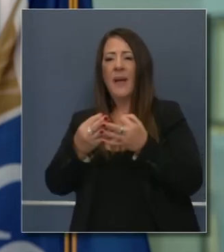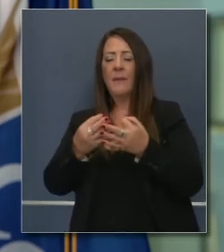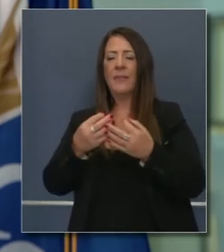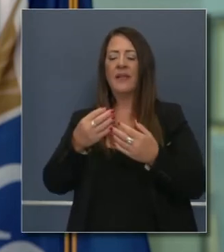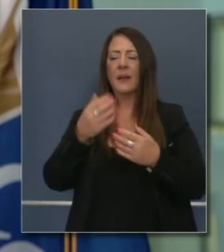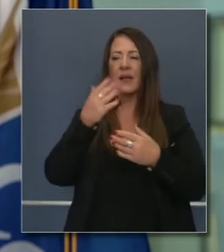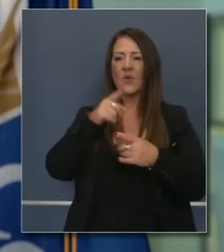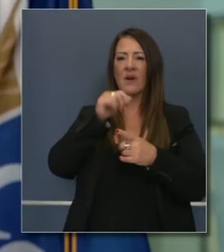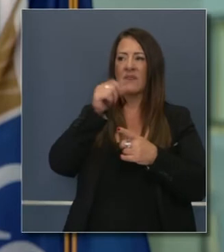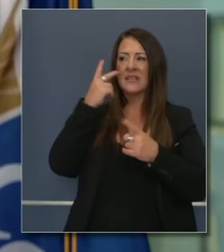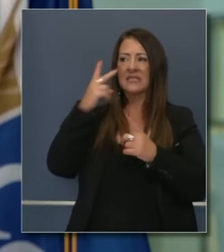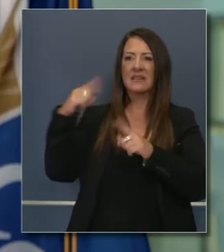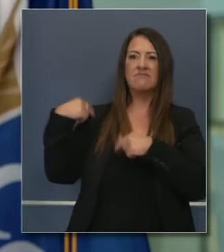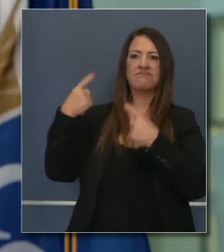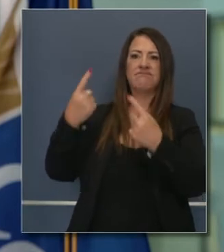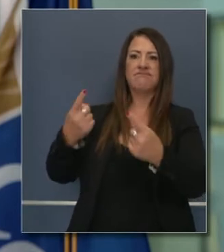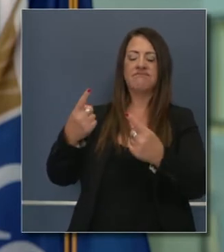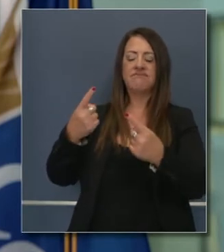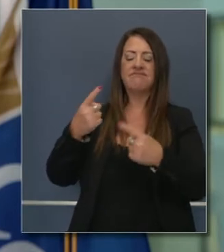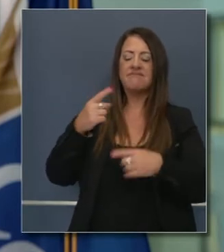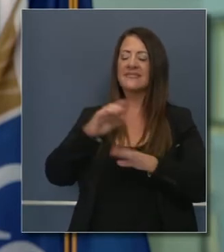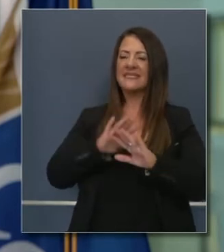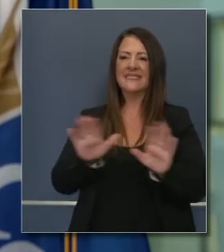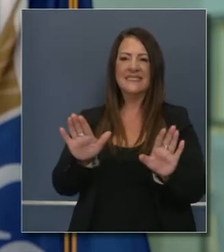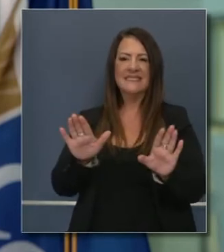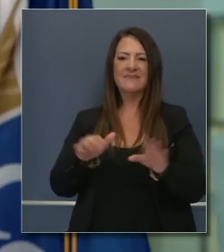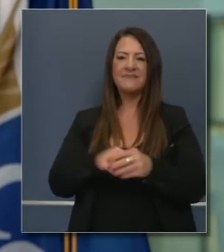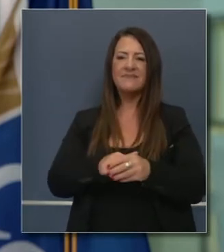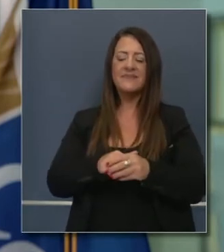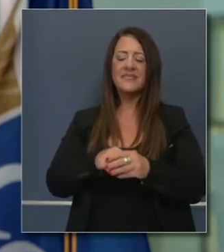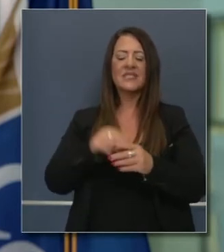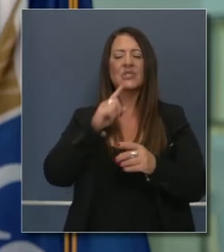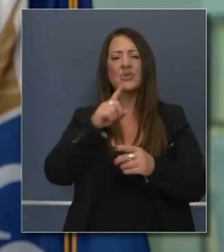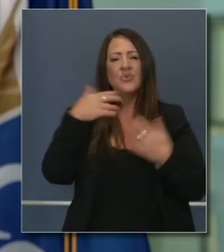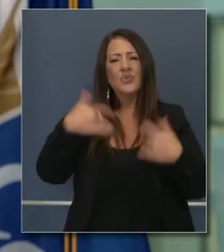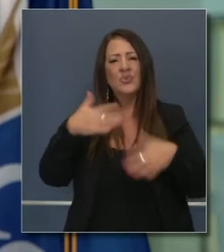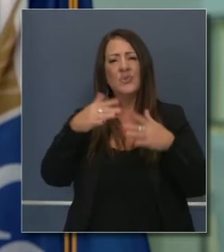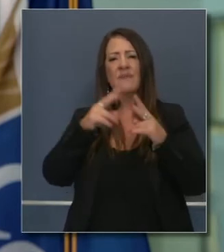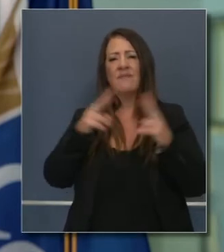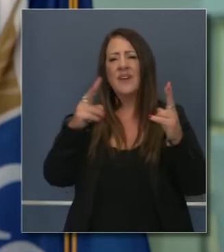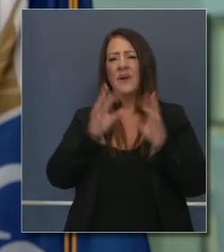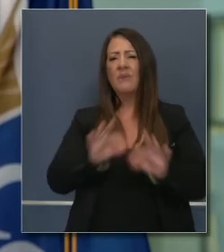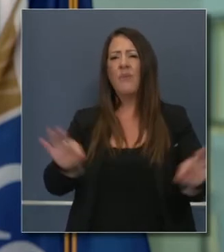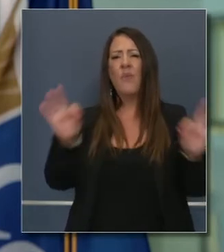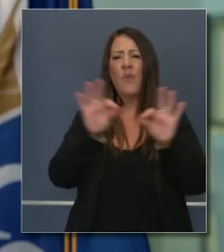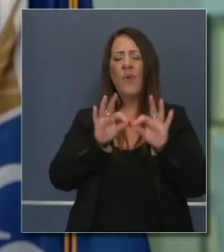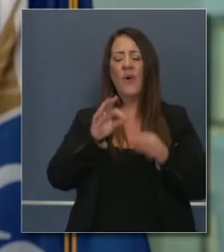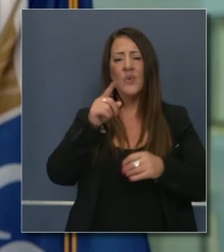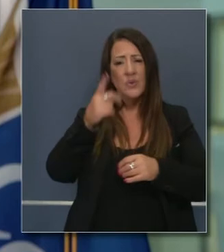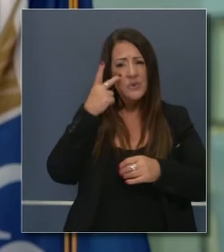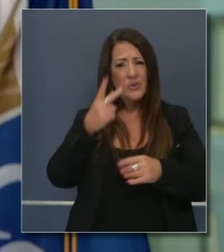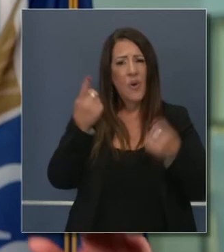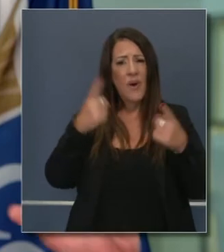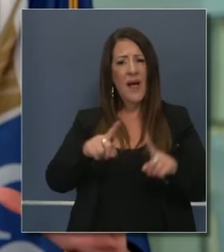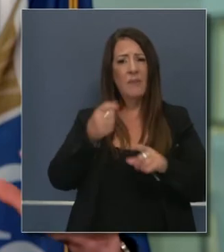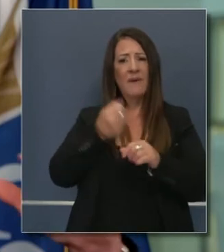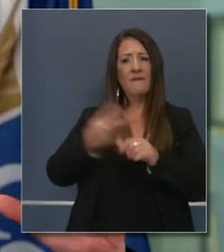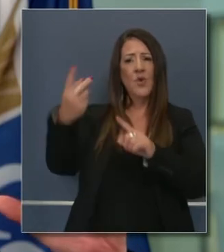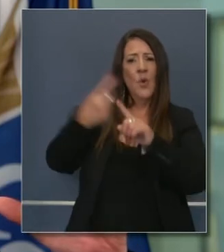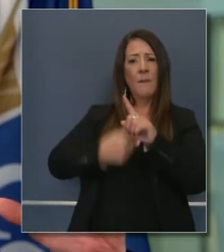extendida que ustedes tal vez no han visto. Esto es fundamental. Hemos visto esto hace meses.